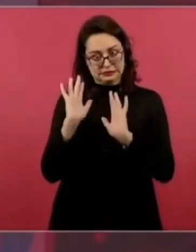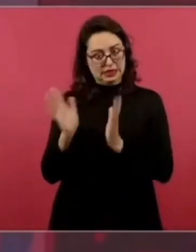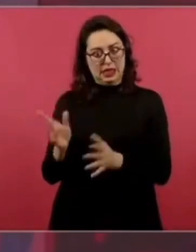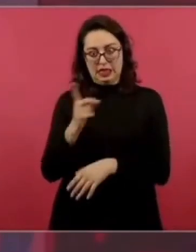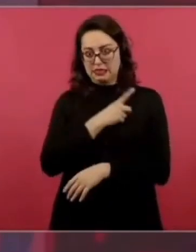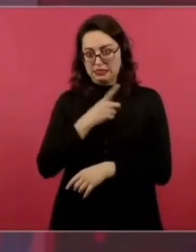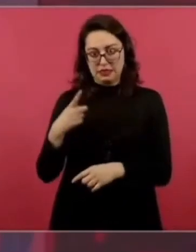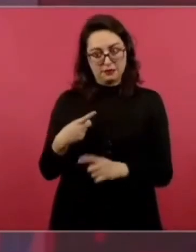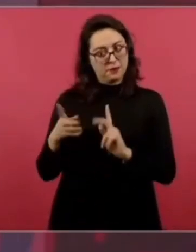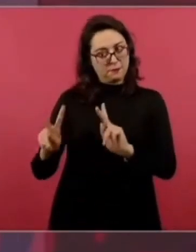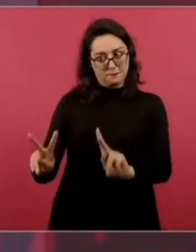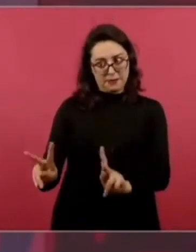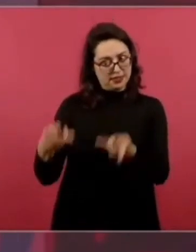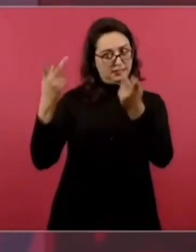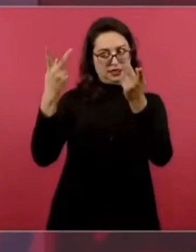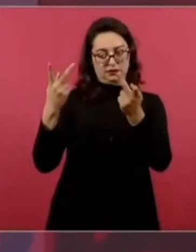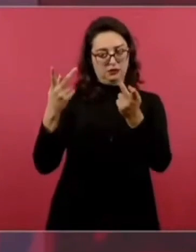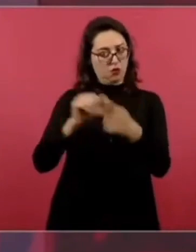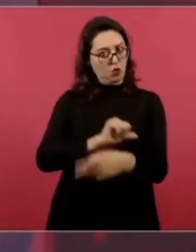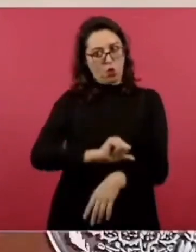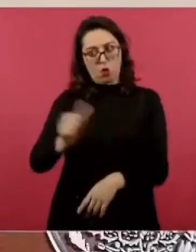mantener la fuente de trabajo?